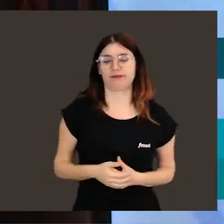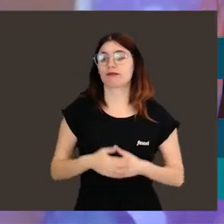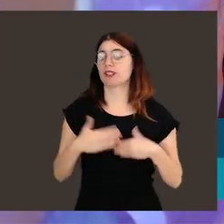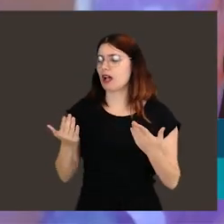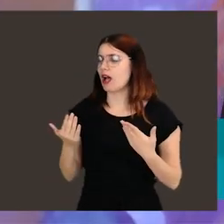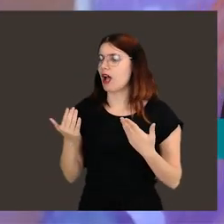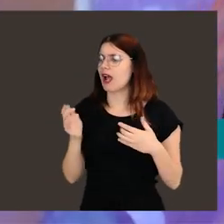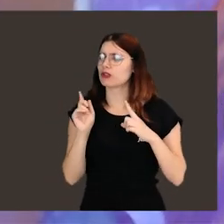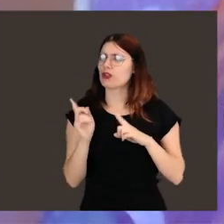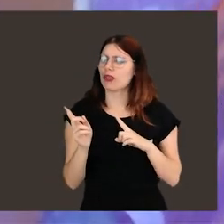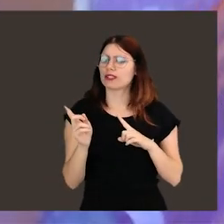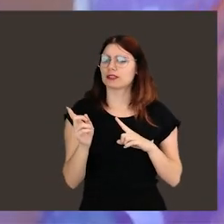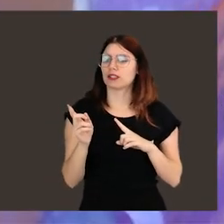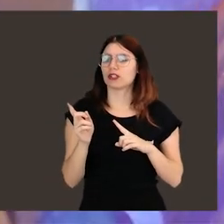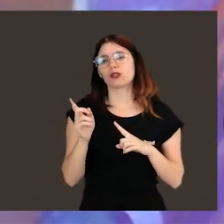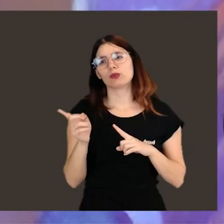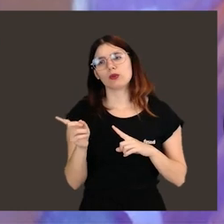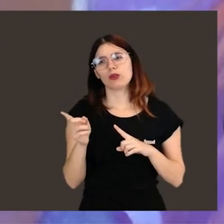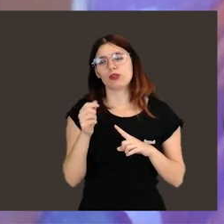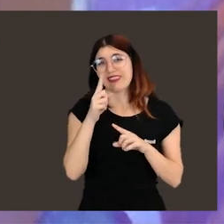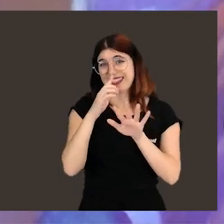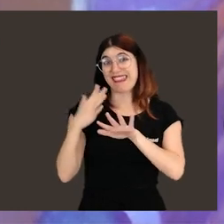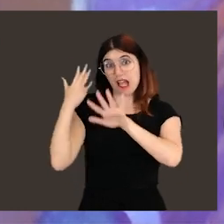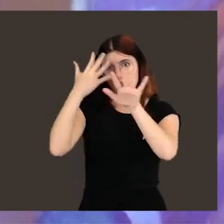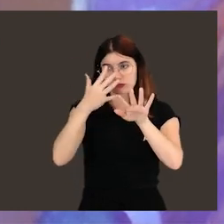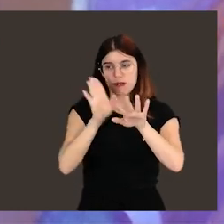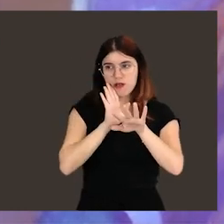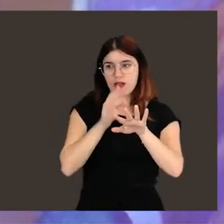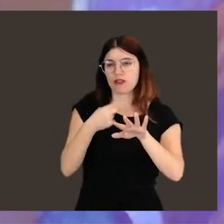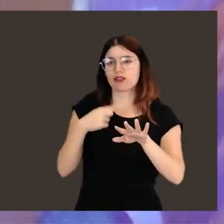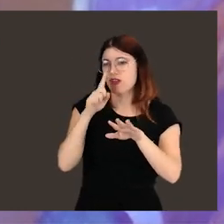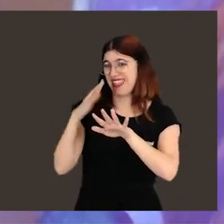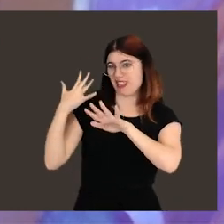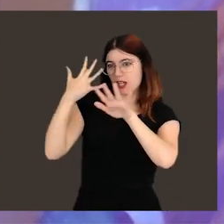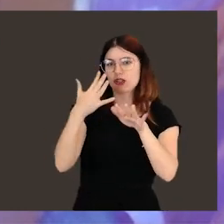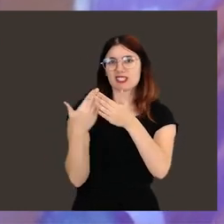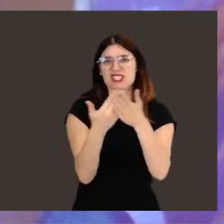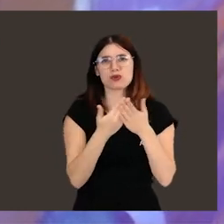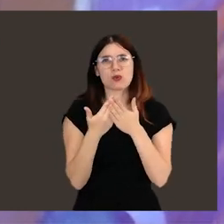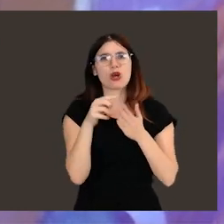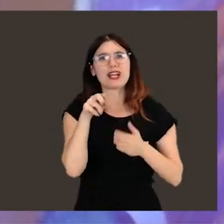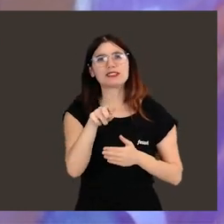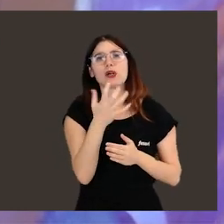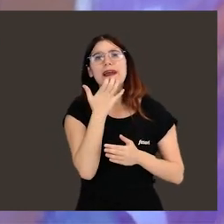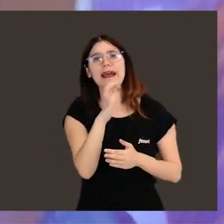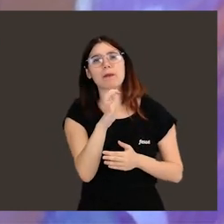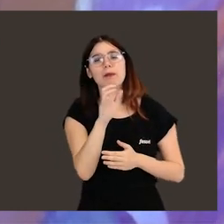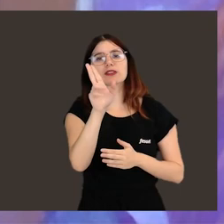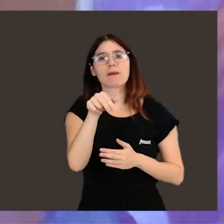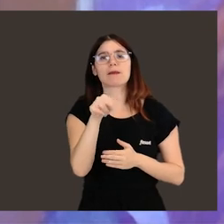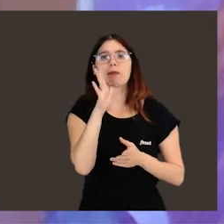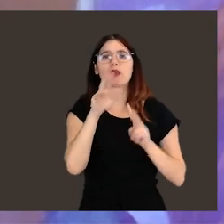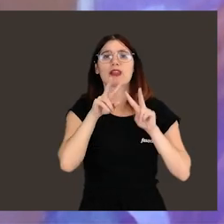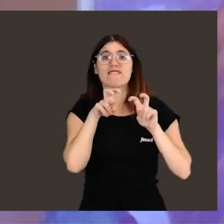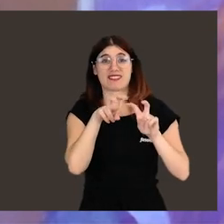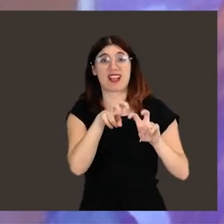contra esa diana. Has incidido en esos más de 10 años de estudio. Es un